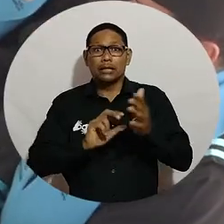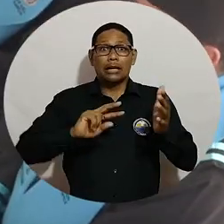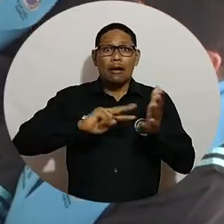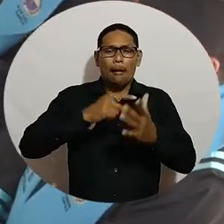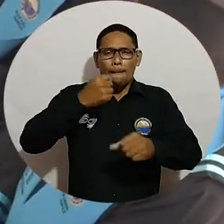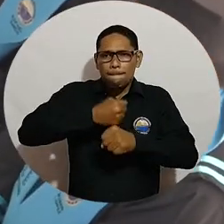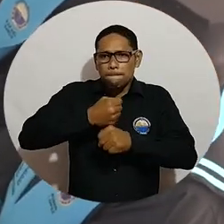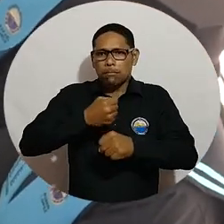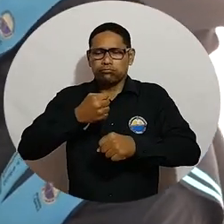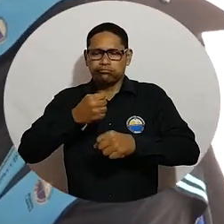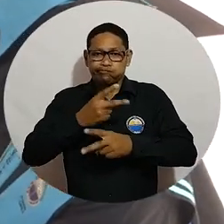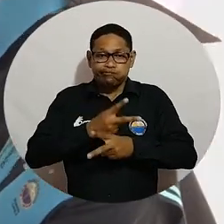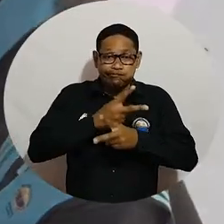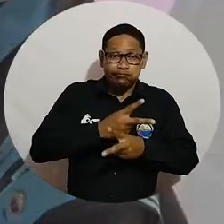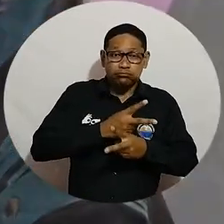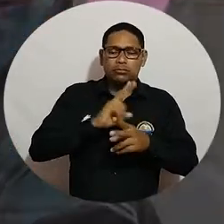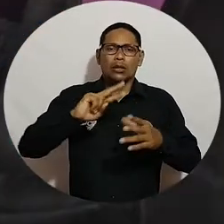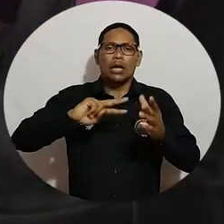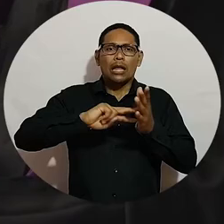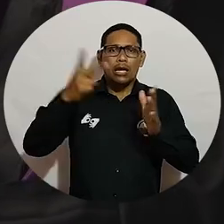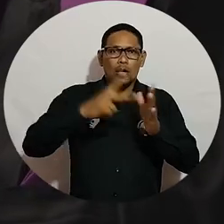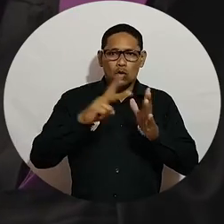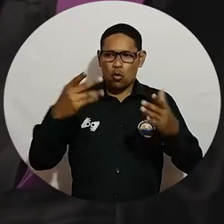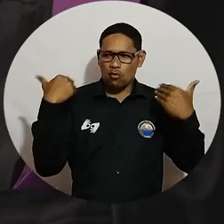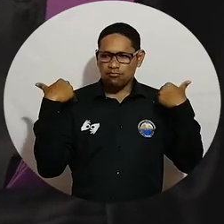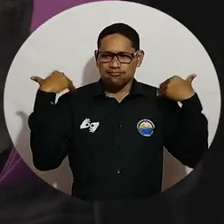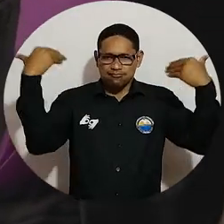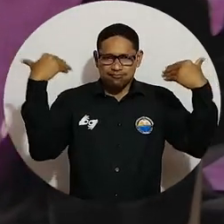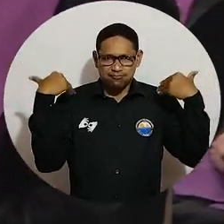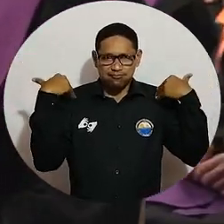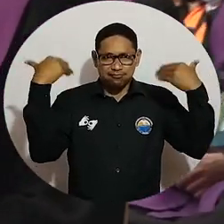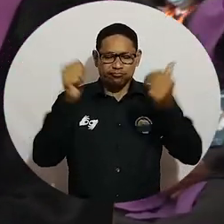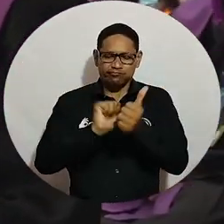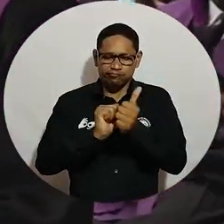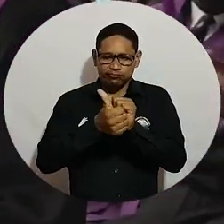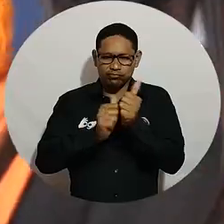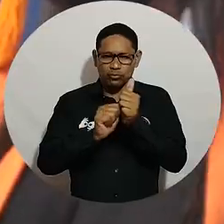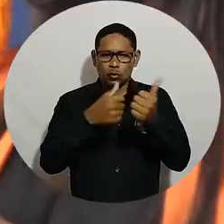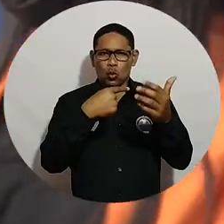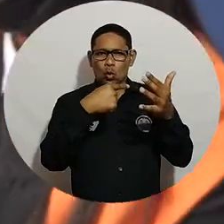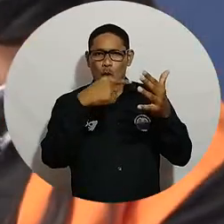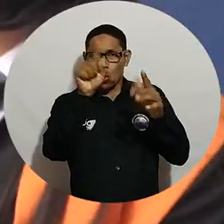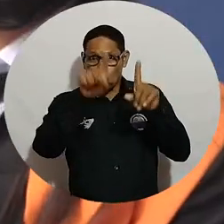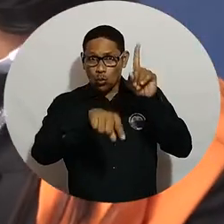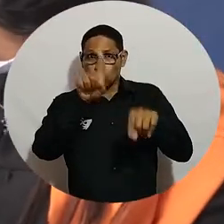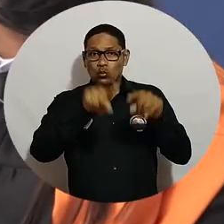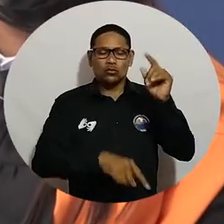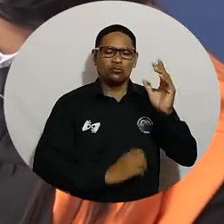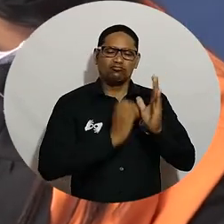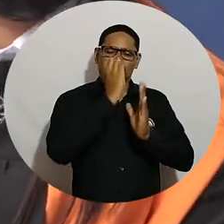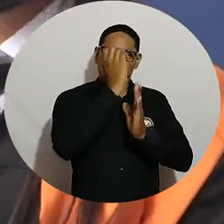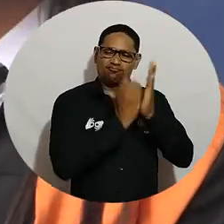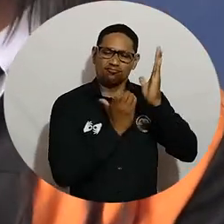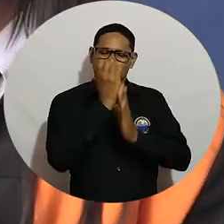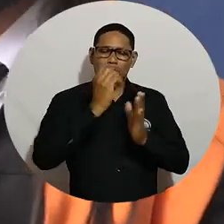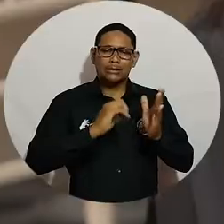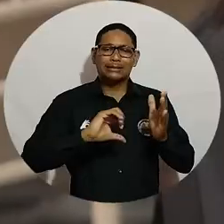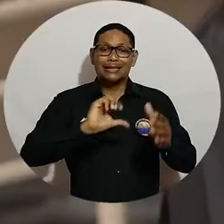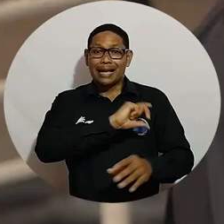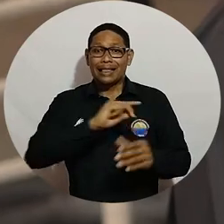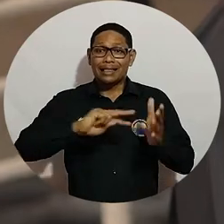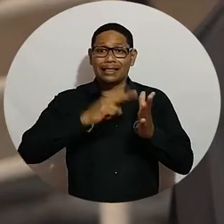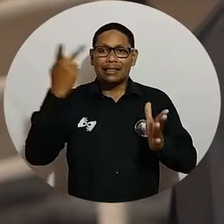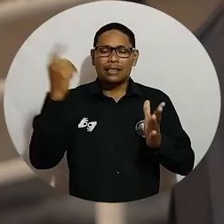prevención de riesgos laborales, tecnólogos en educación física, recreación y deporte y otros se certificaron por competencias como